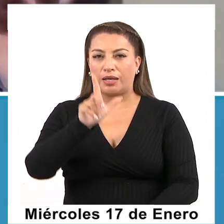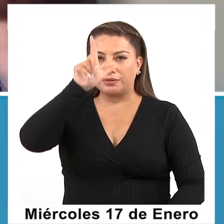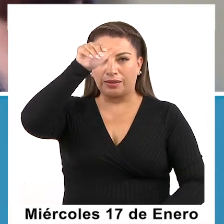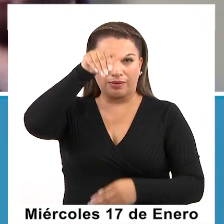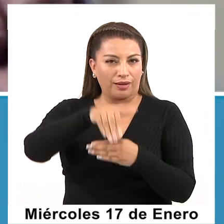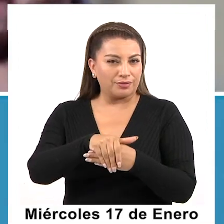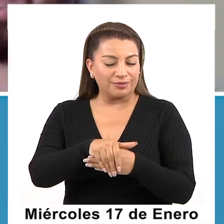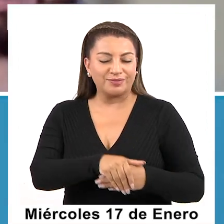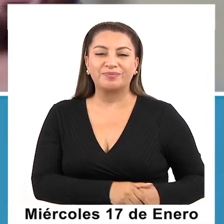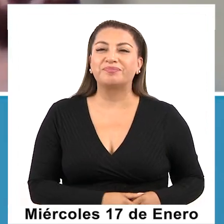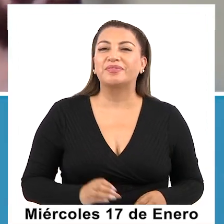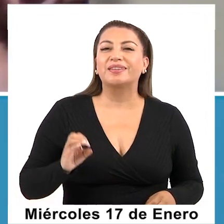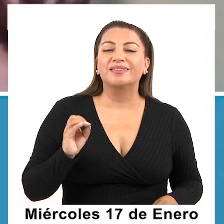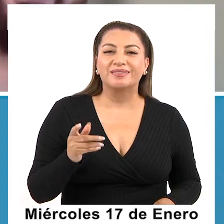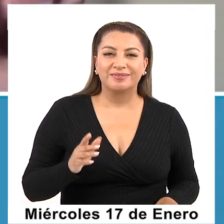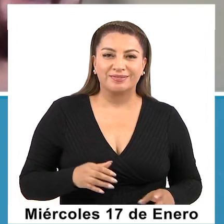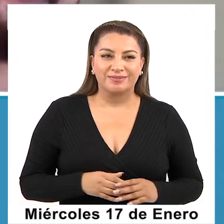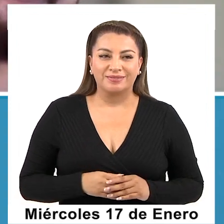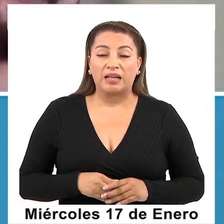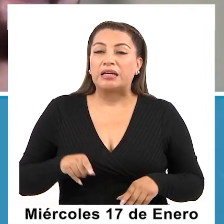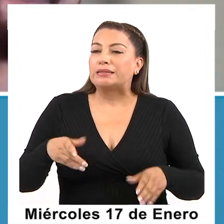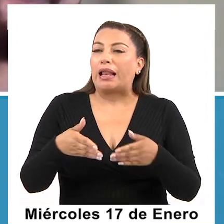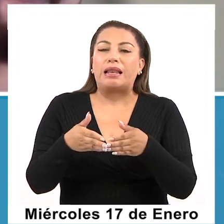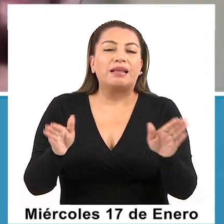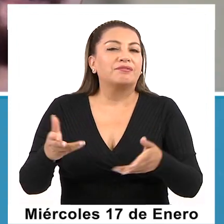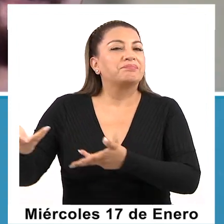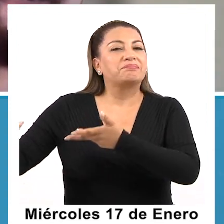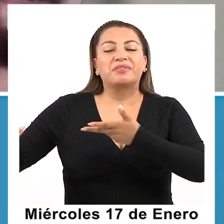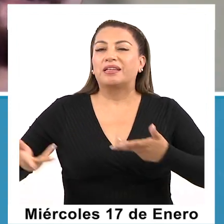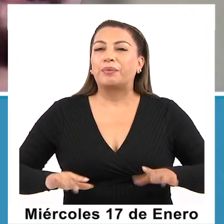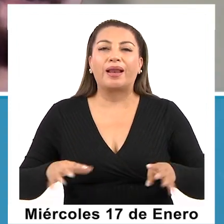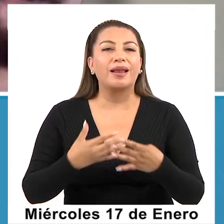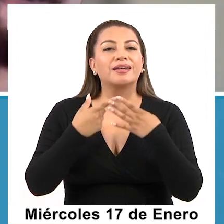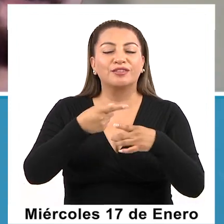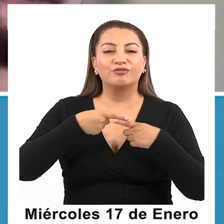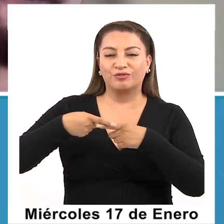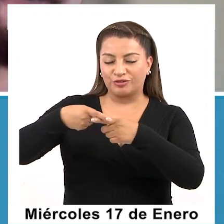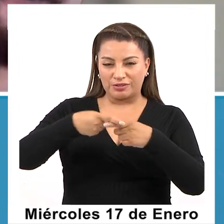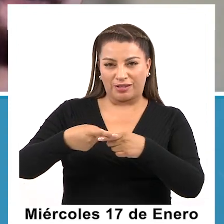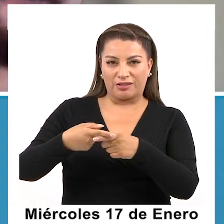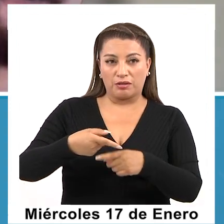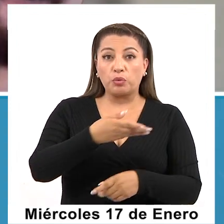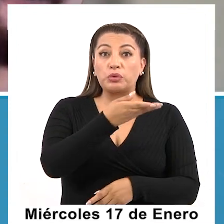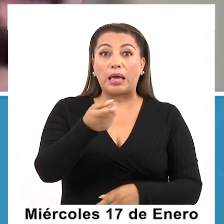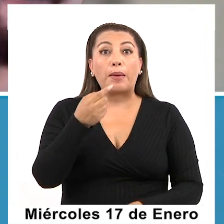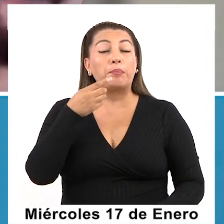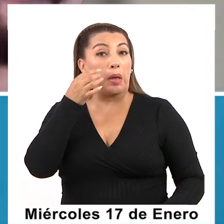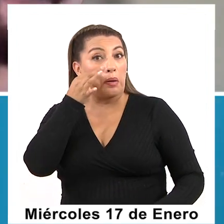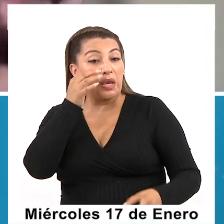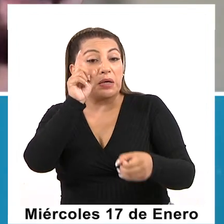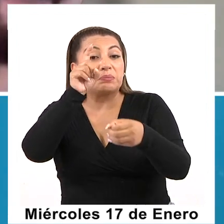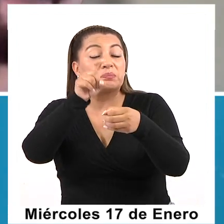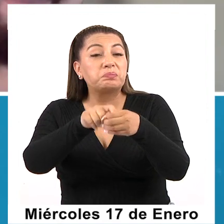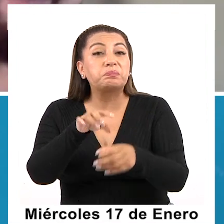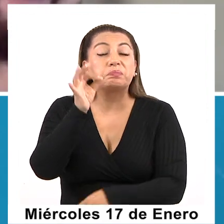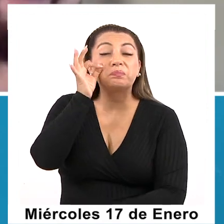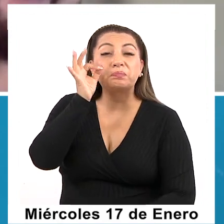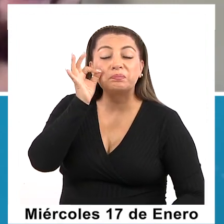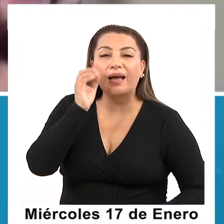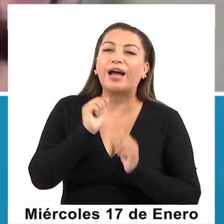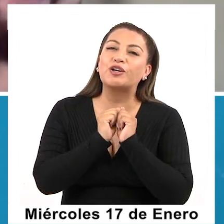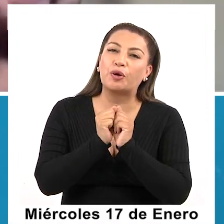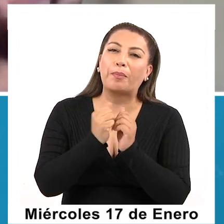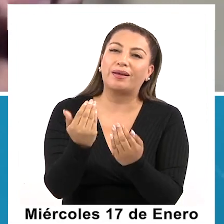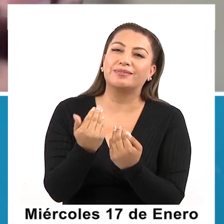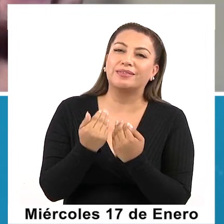de la tarde. Ok. a hacer la invitación en nuestras redes sociales para que nos acompañen ese día a